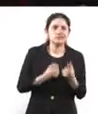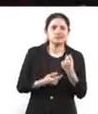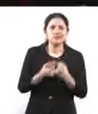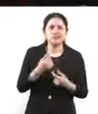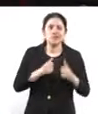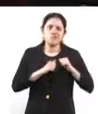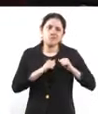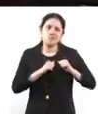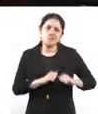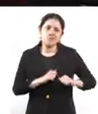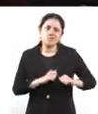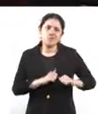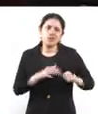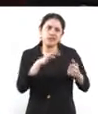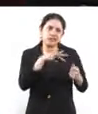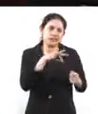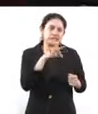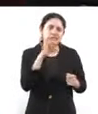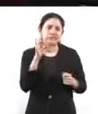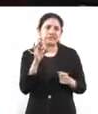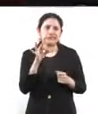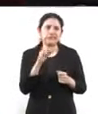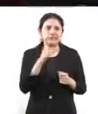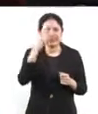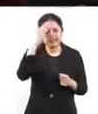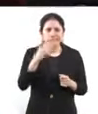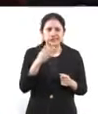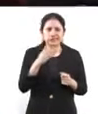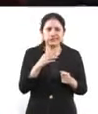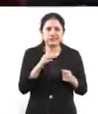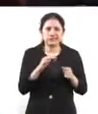integrantes de la Suprema Corte.